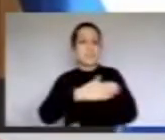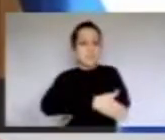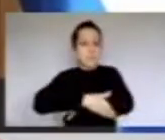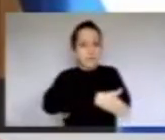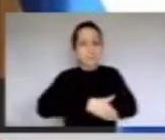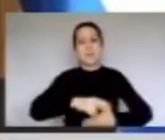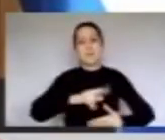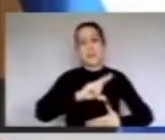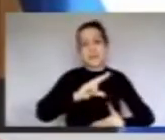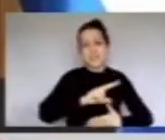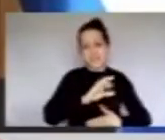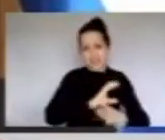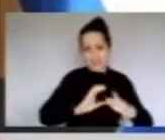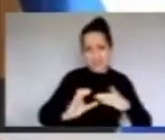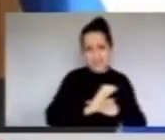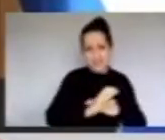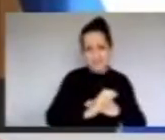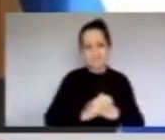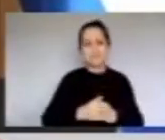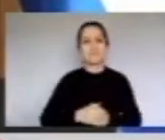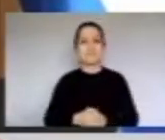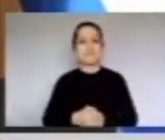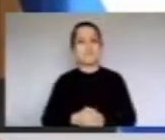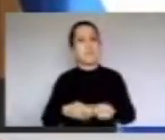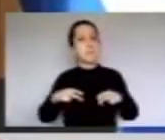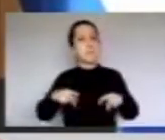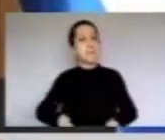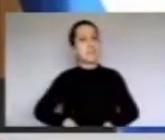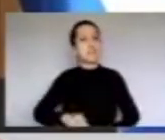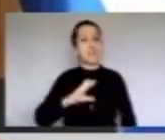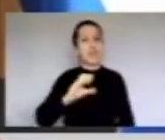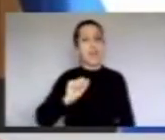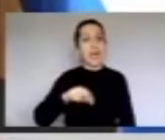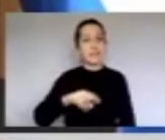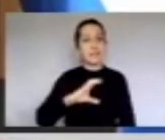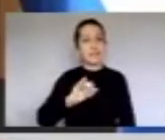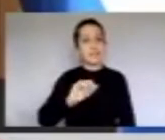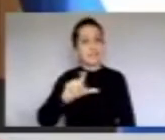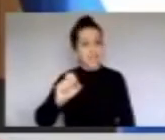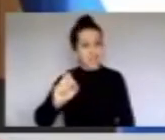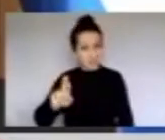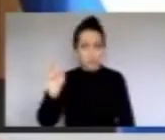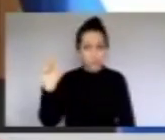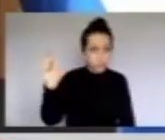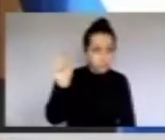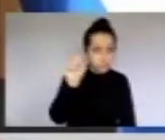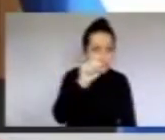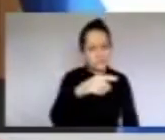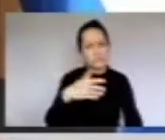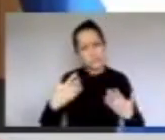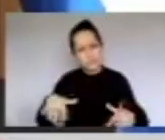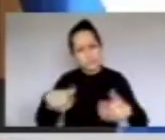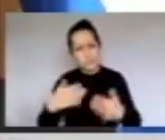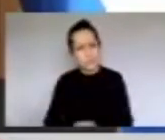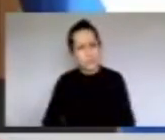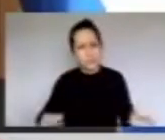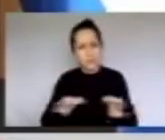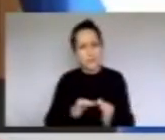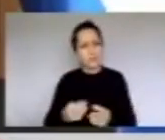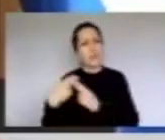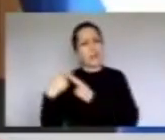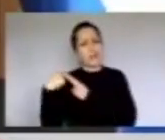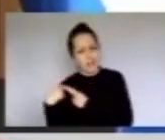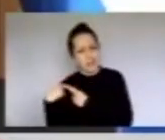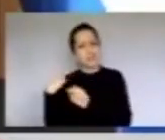Las cancillerías, ustedes han jugado un rol inédito, esa es la verdad, y por eso es tan importante escucharlos el día de hoy. Ustedes han